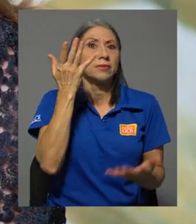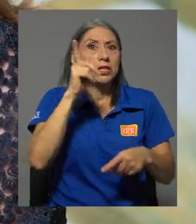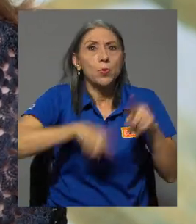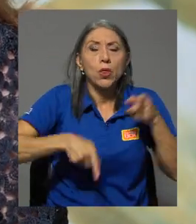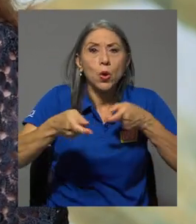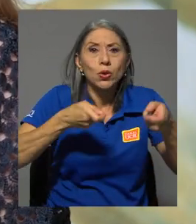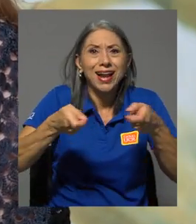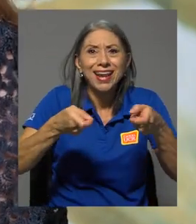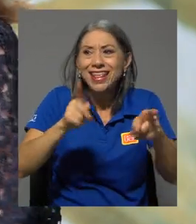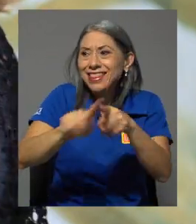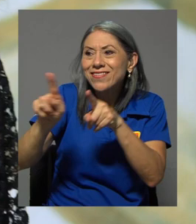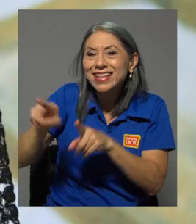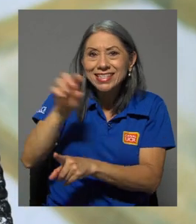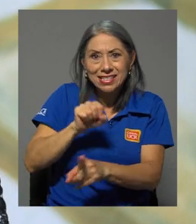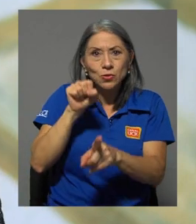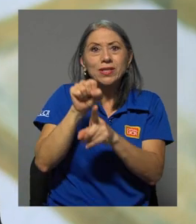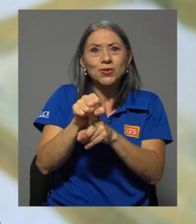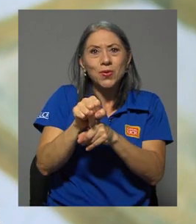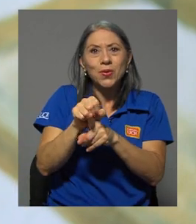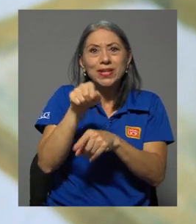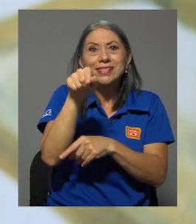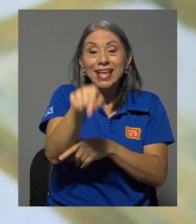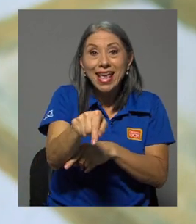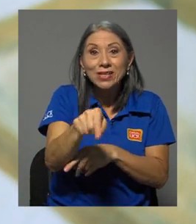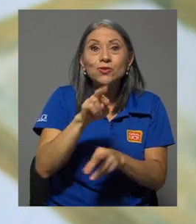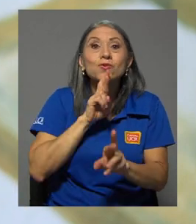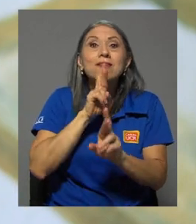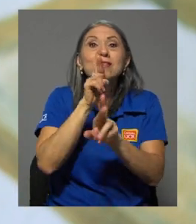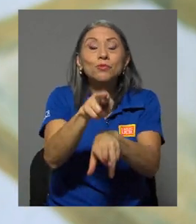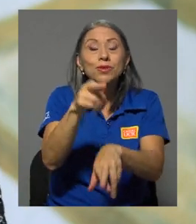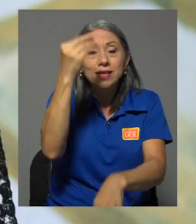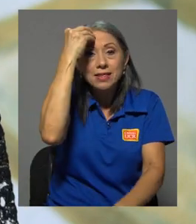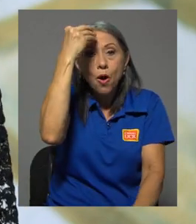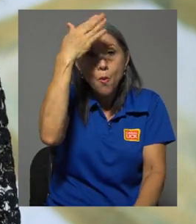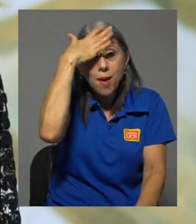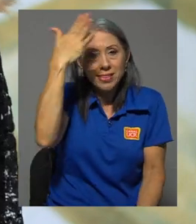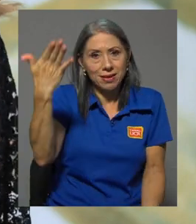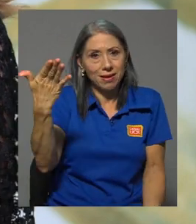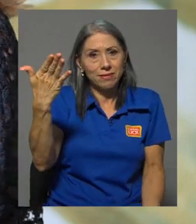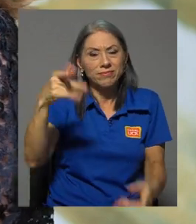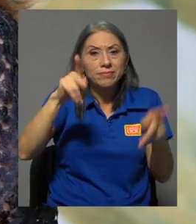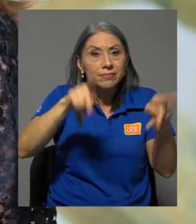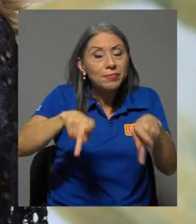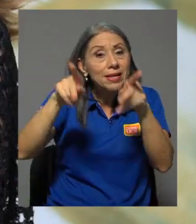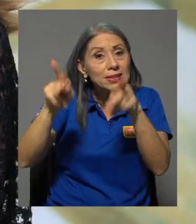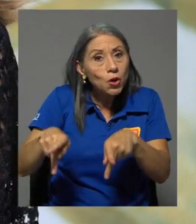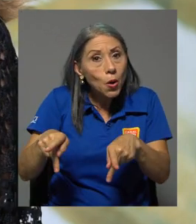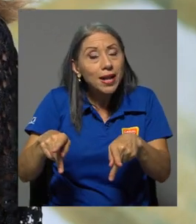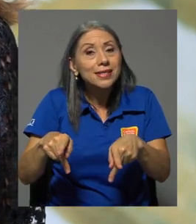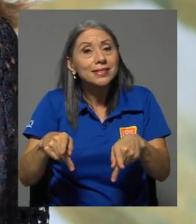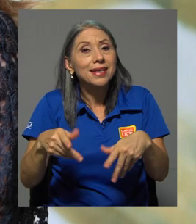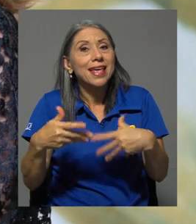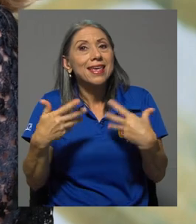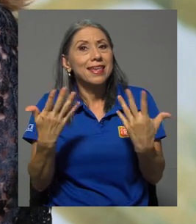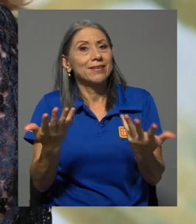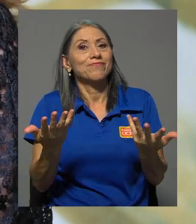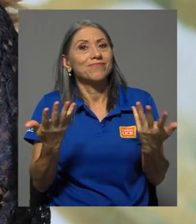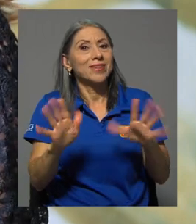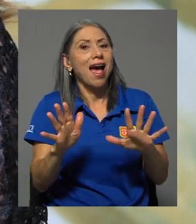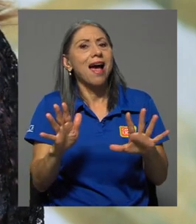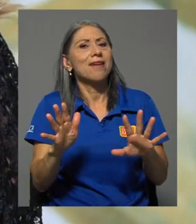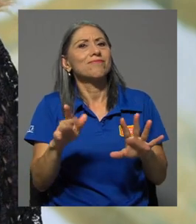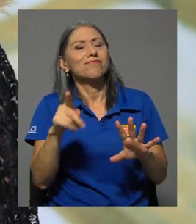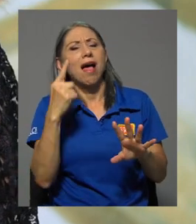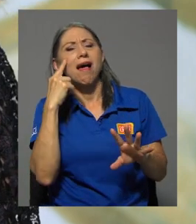como disociativos que responden a una respuesta traumática ya, a personas que están dando respuestas de